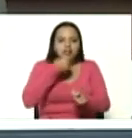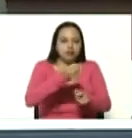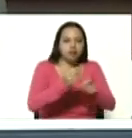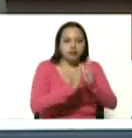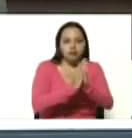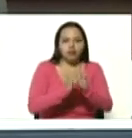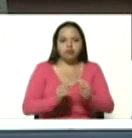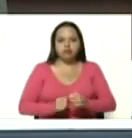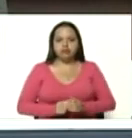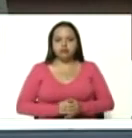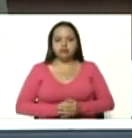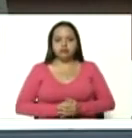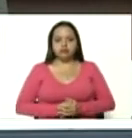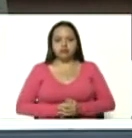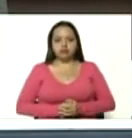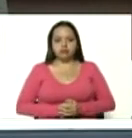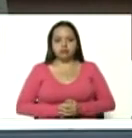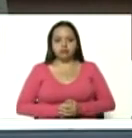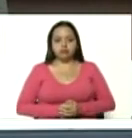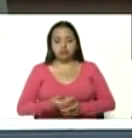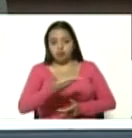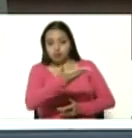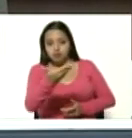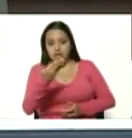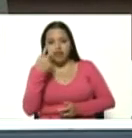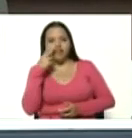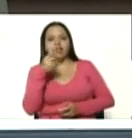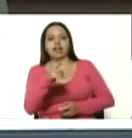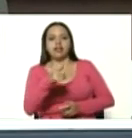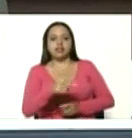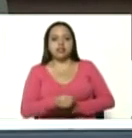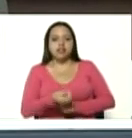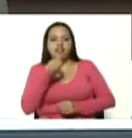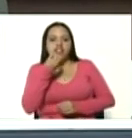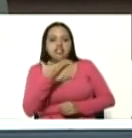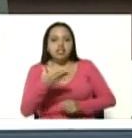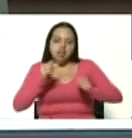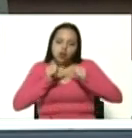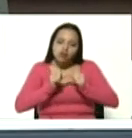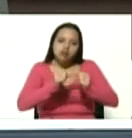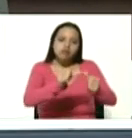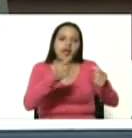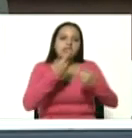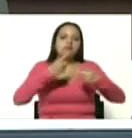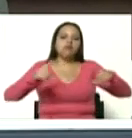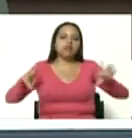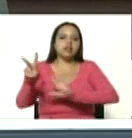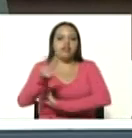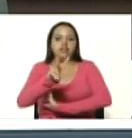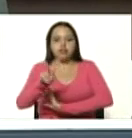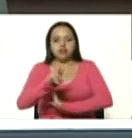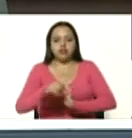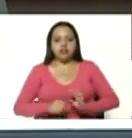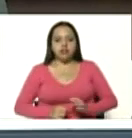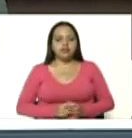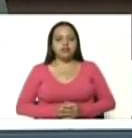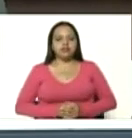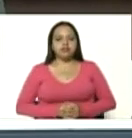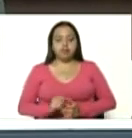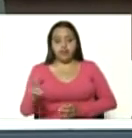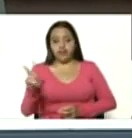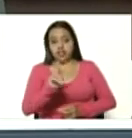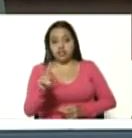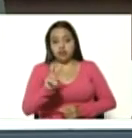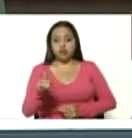favor para que ustedes vean la belleza de la continuidad democrática de Venezuela Venezuela